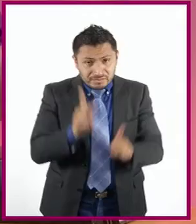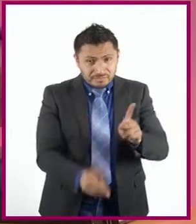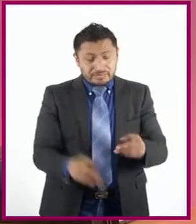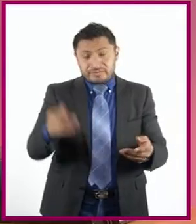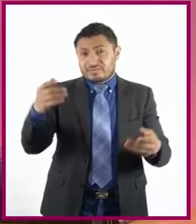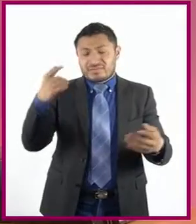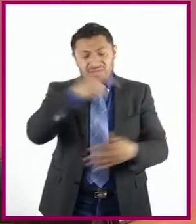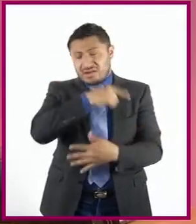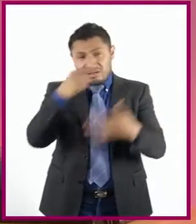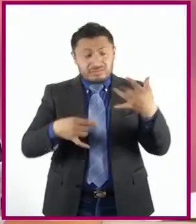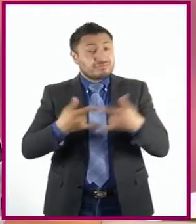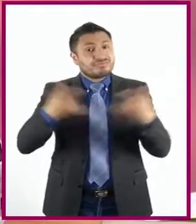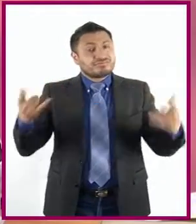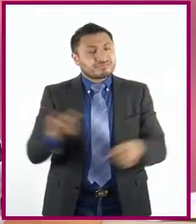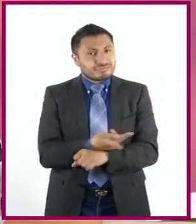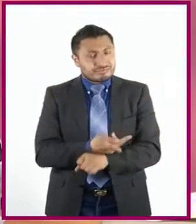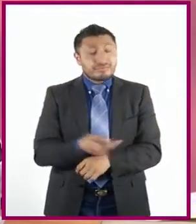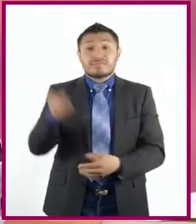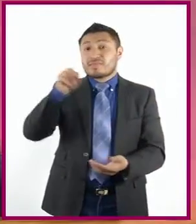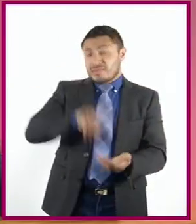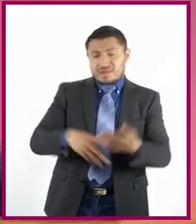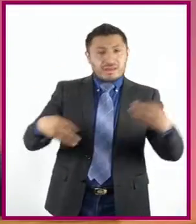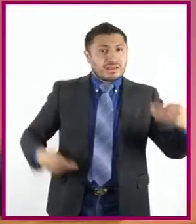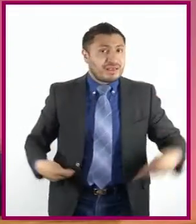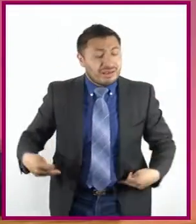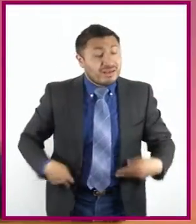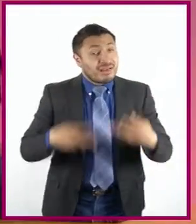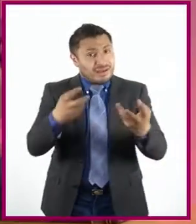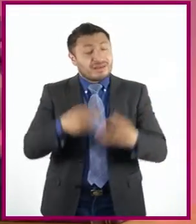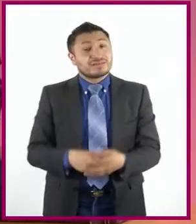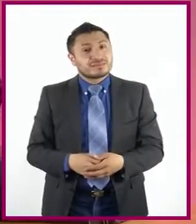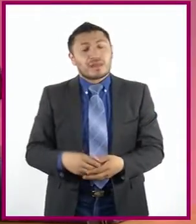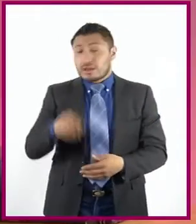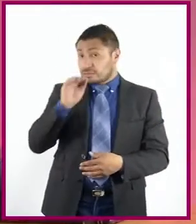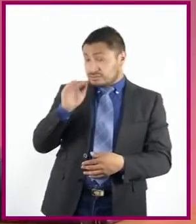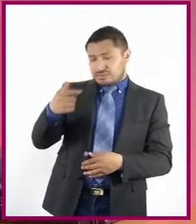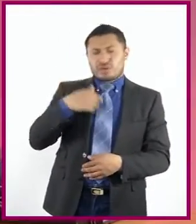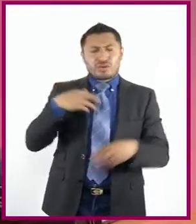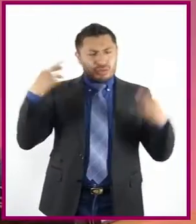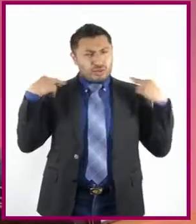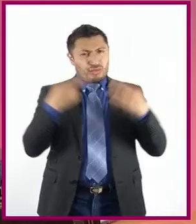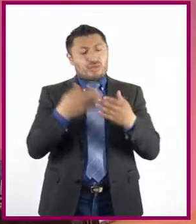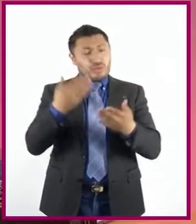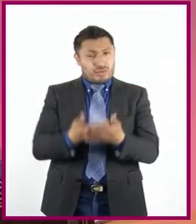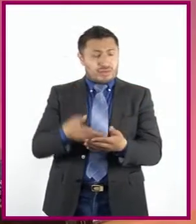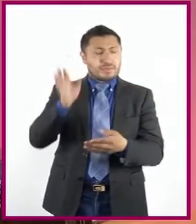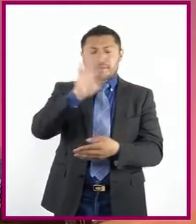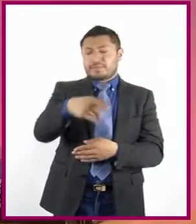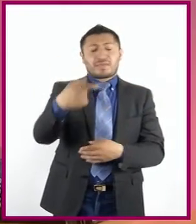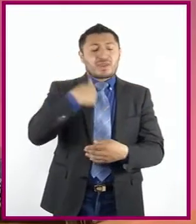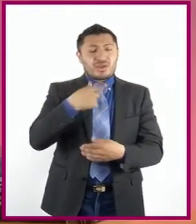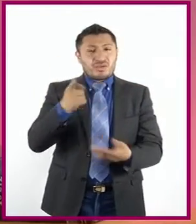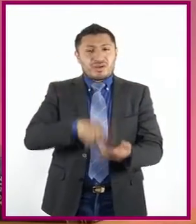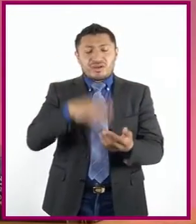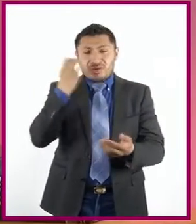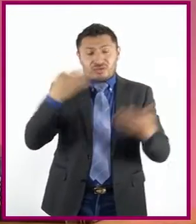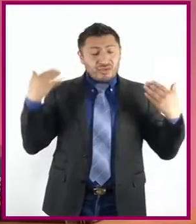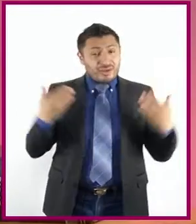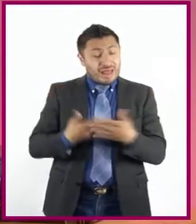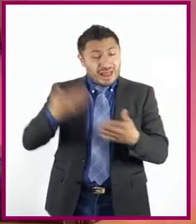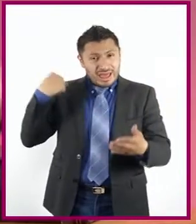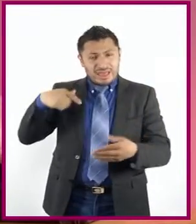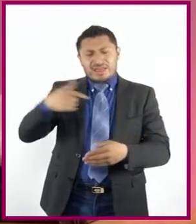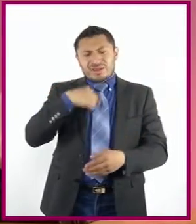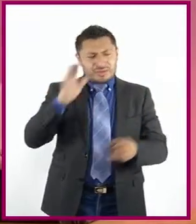narradas en la obra de teatro. Profesora, cuando yo estaba en la escuela me encantaba participar en obras de teatro, pero no